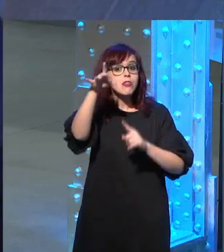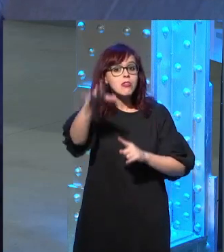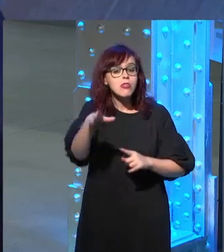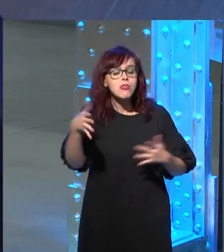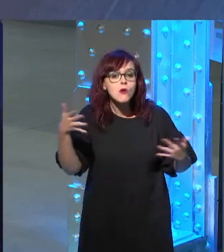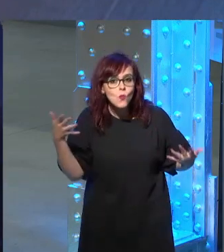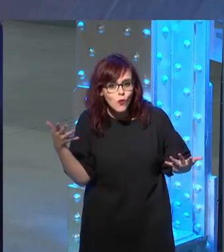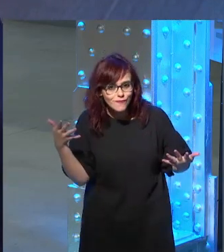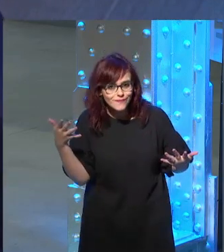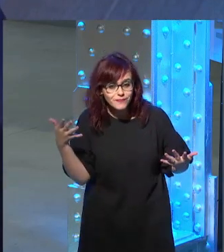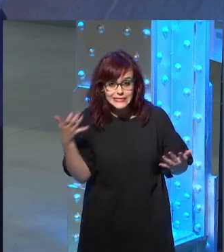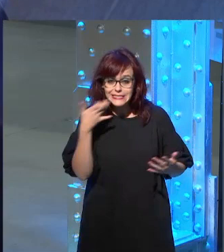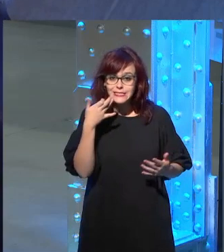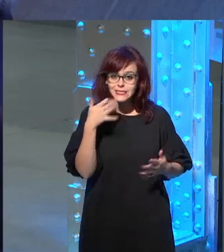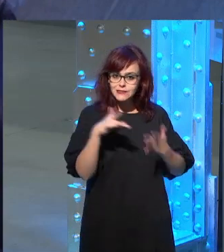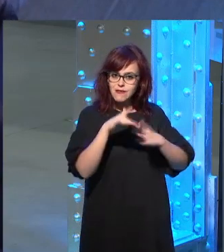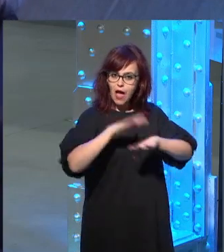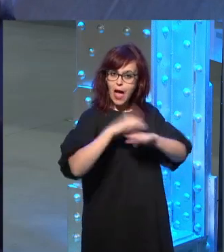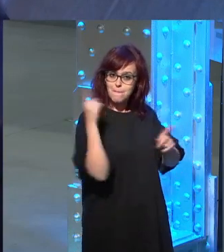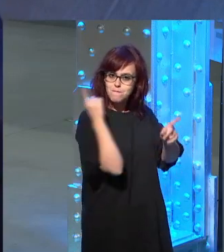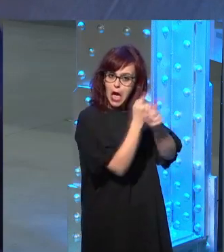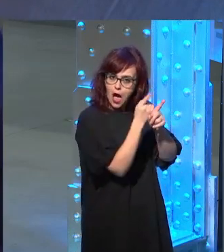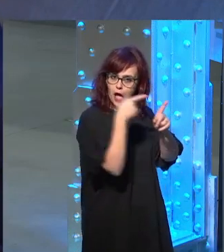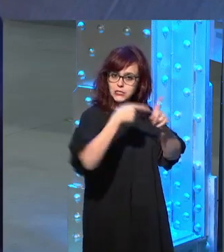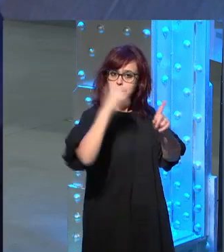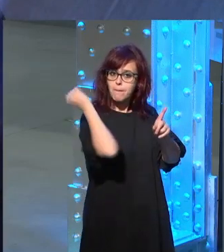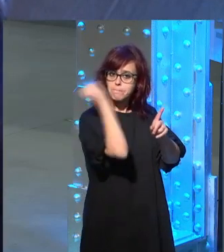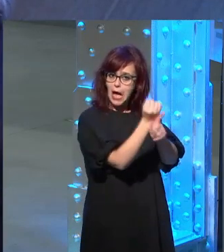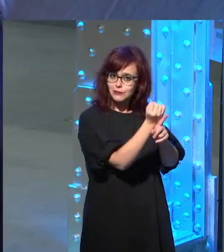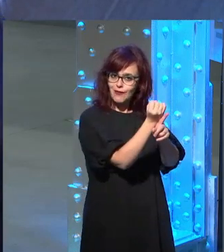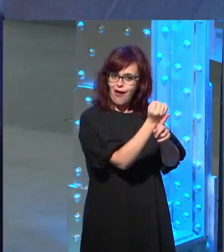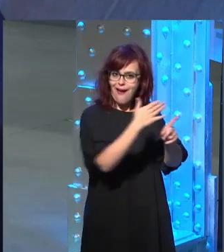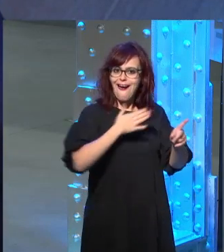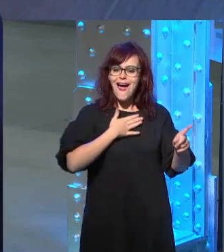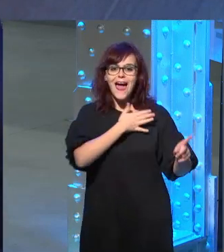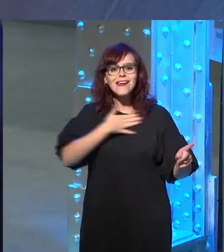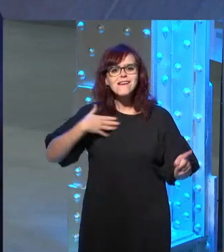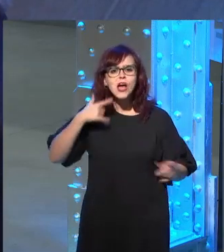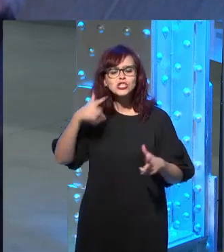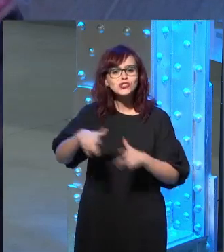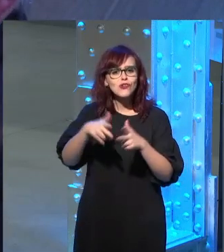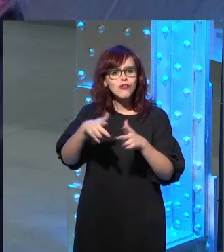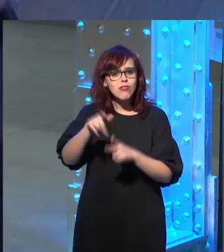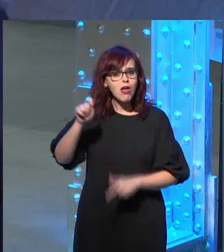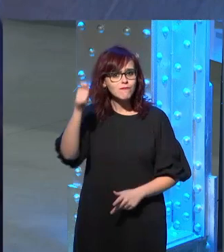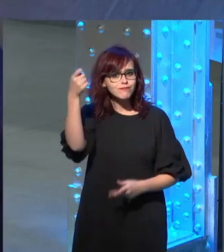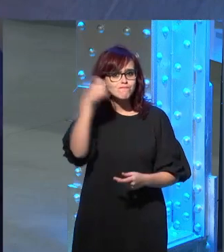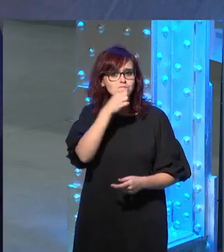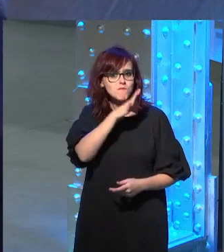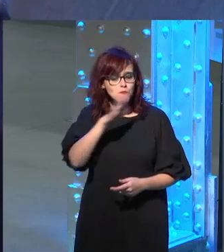desapareciendo al adversario al enemigo tú puedes llegar a crear la sociedad perfecta es una locura que